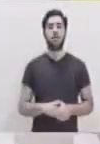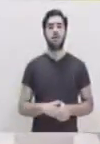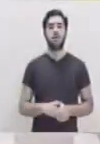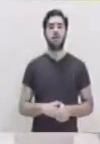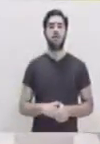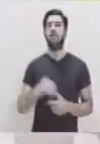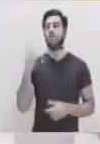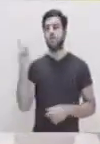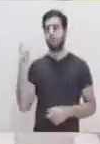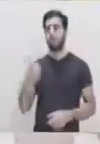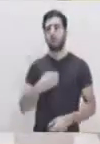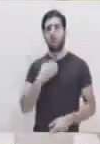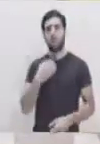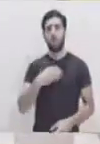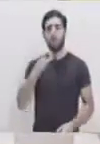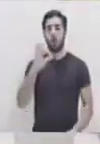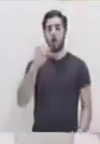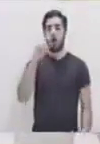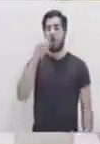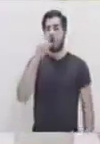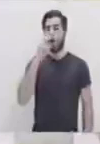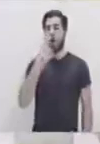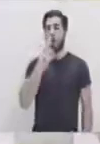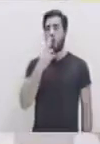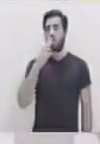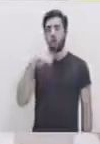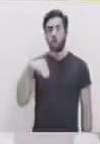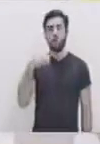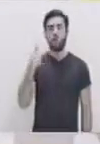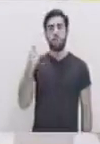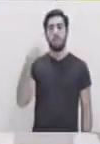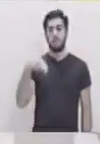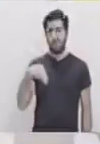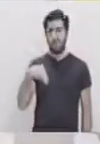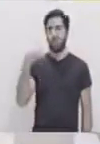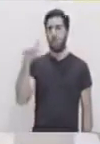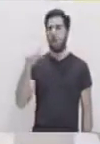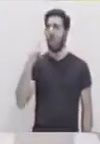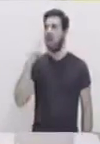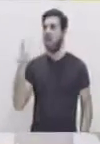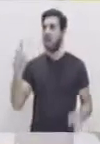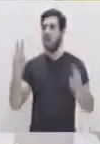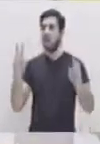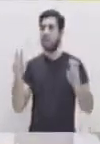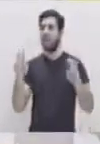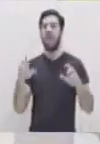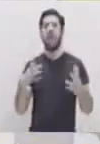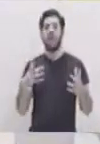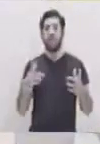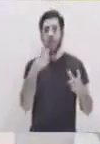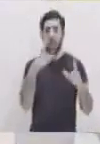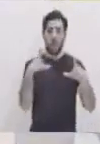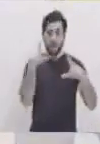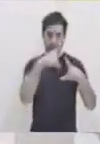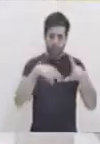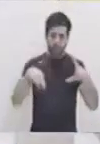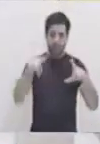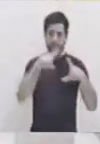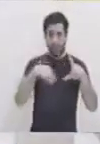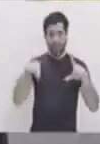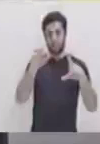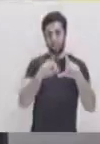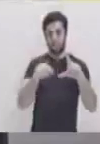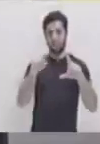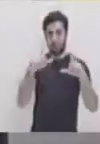Visuales. Mi nombre es Otman Sividanis y hoy vamos a aprender un poco sobre simetría radial.